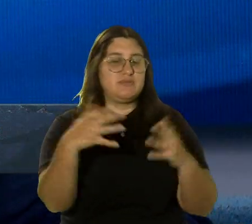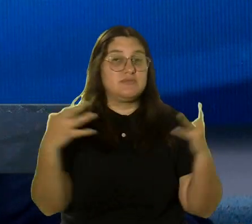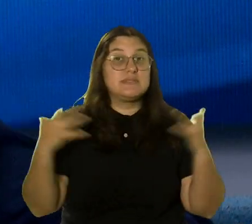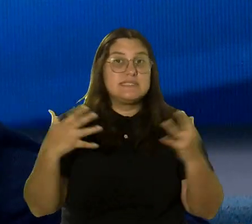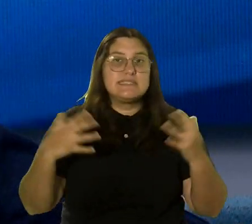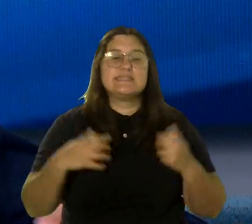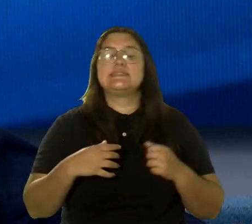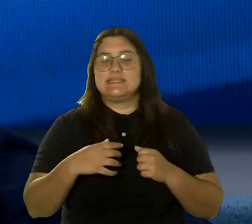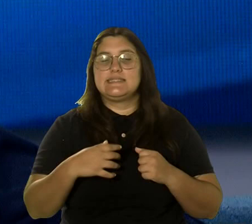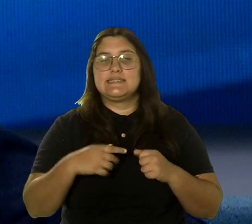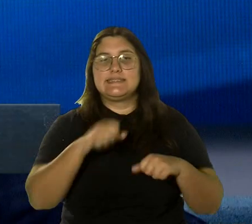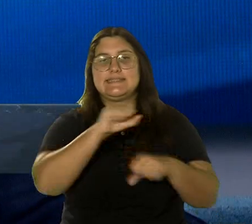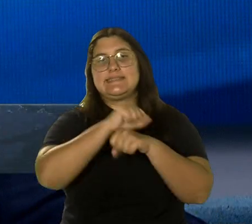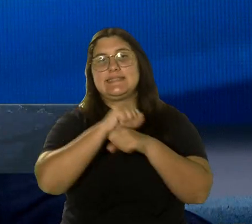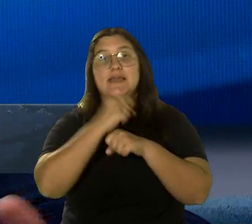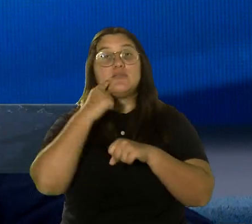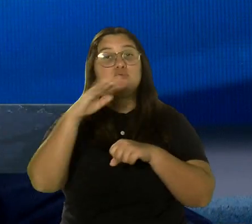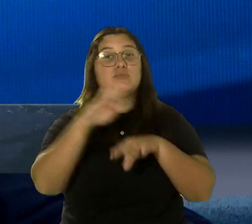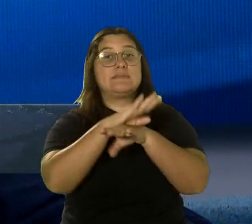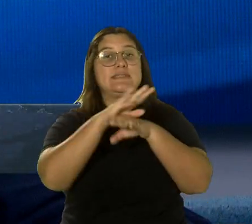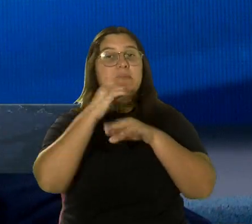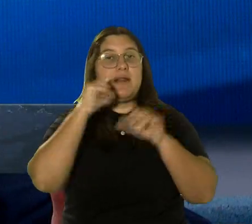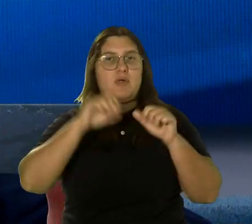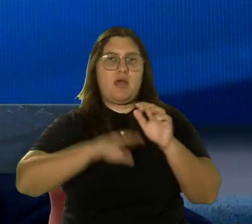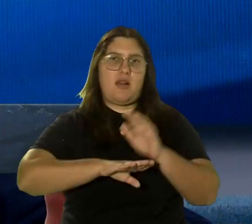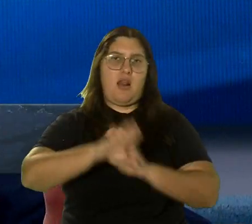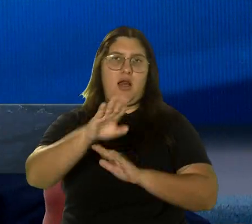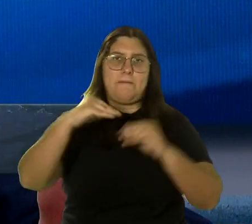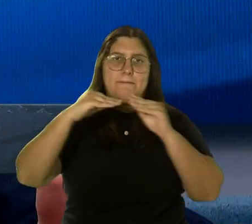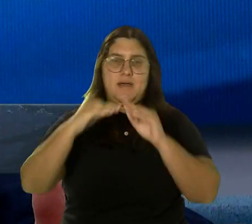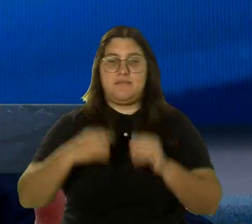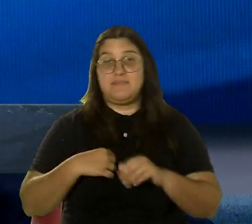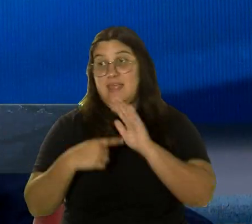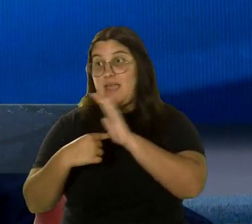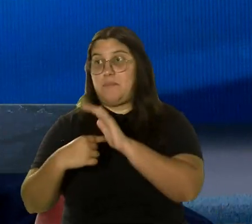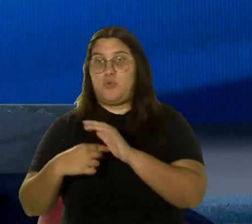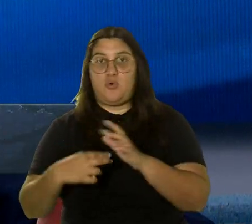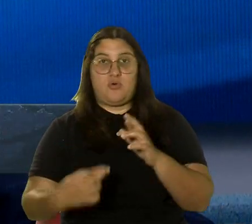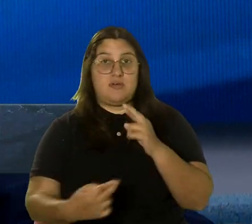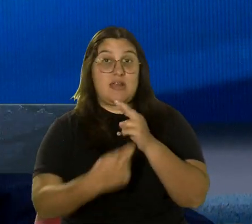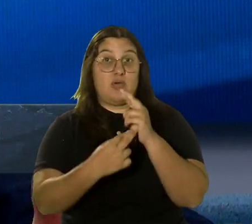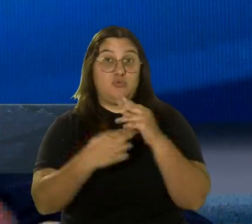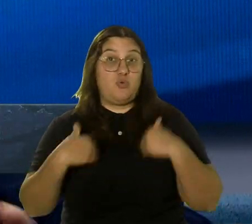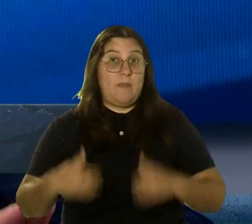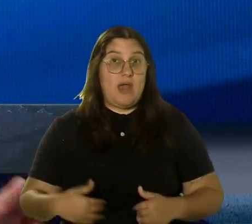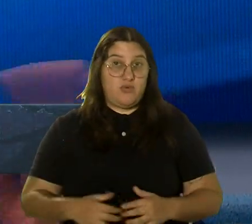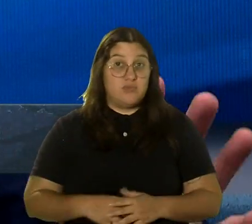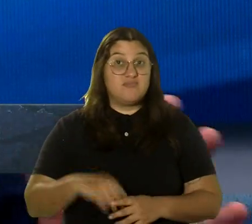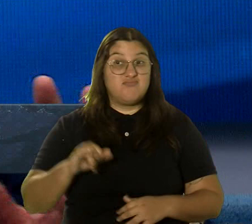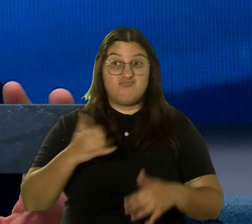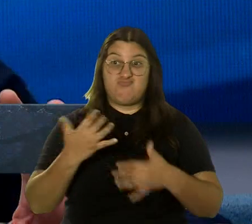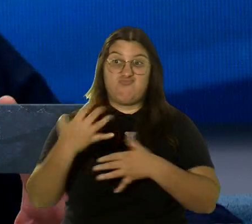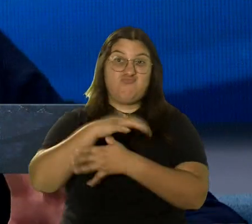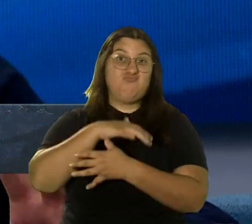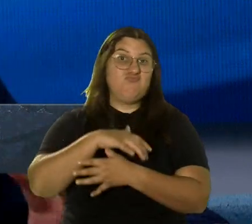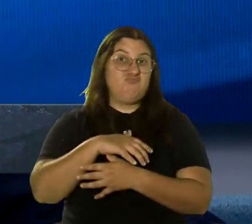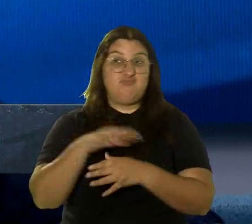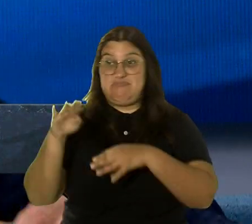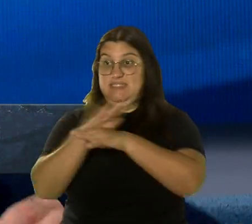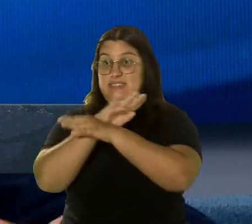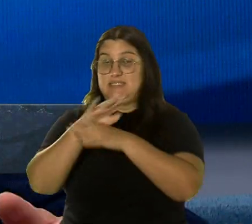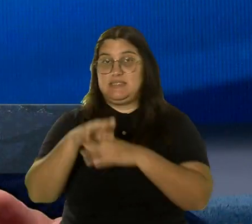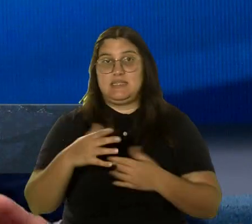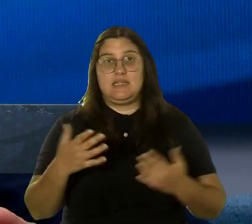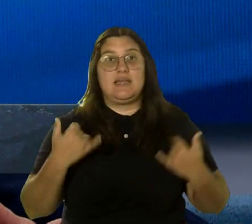que tú tienes que trabajar en tu negocio para poder crecerlo. Vamos a ver el recurso humano, que es uno de los retos principales. Le puedes preguntar a cualquier empresario ahora mismo